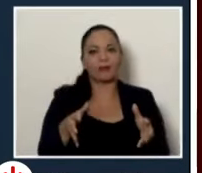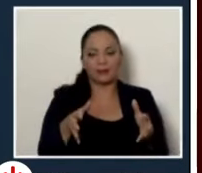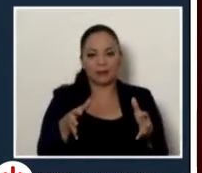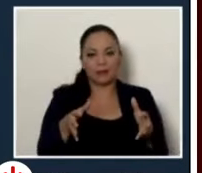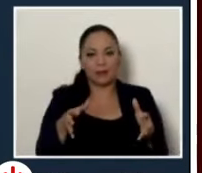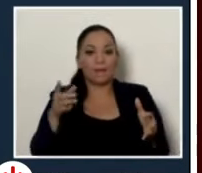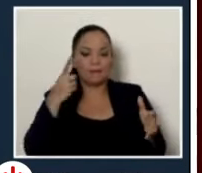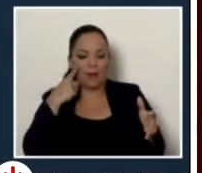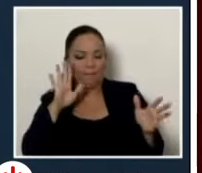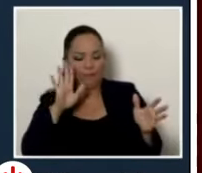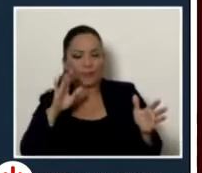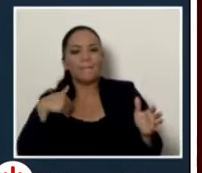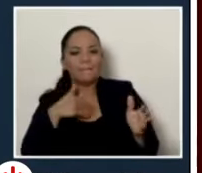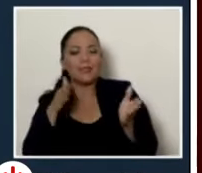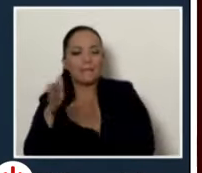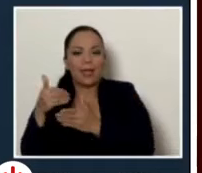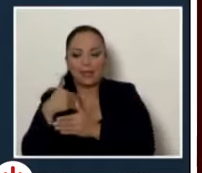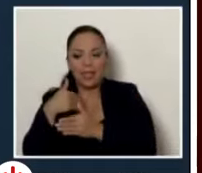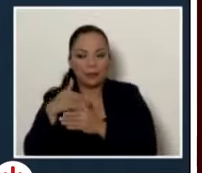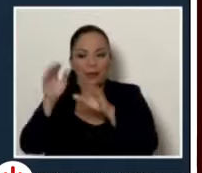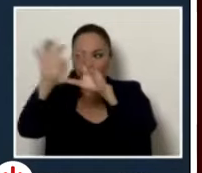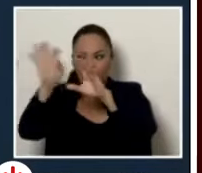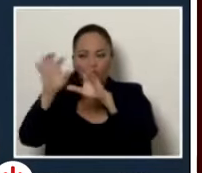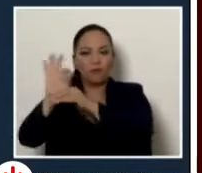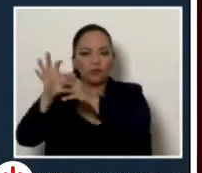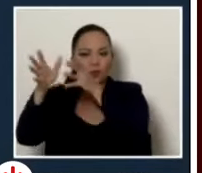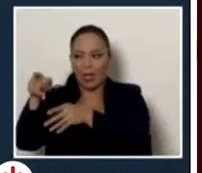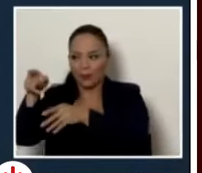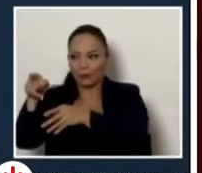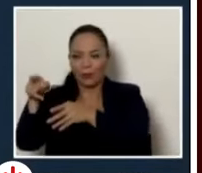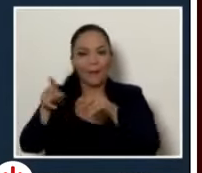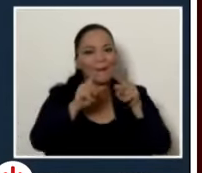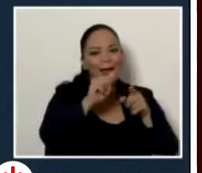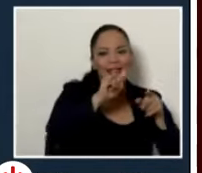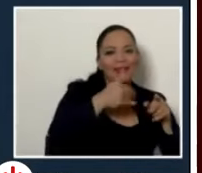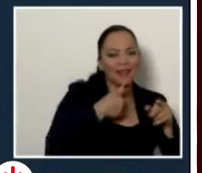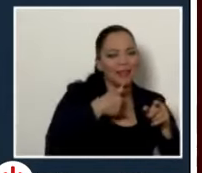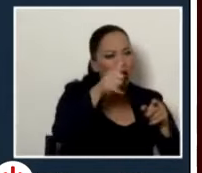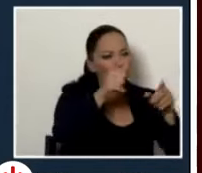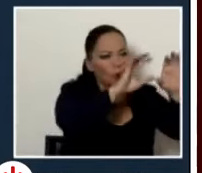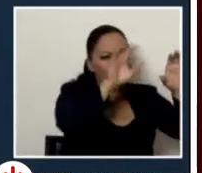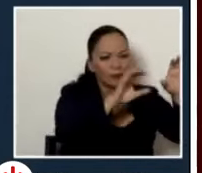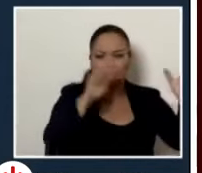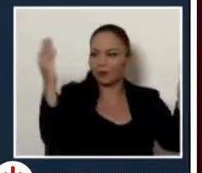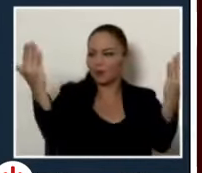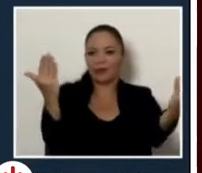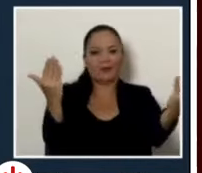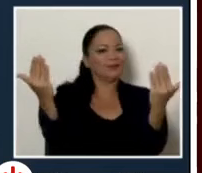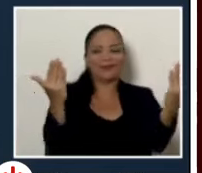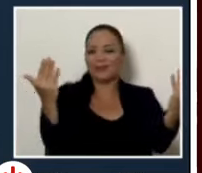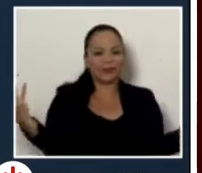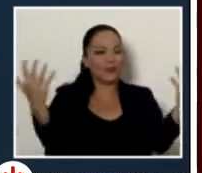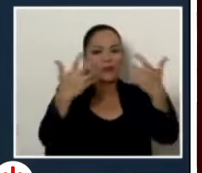ley que manejar aprobar y custodiar no correspondía con lo que estábamos viendo en la realidad